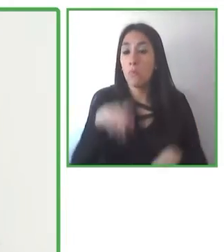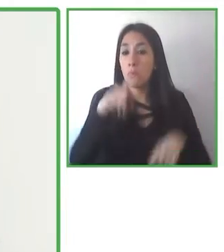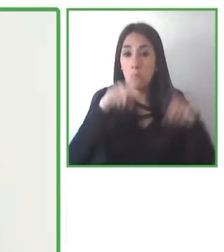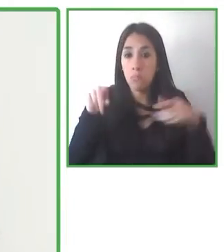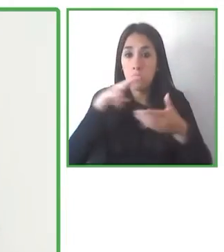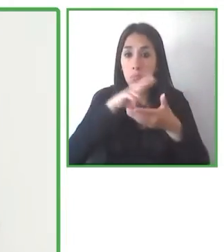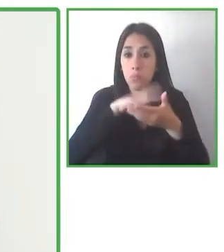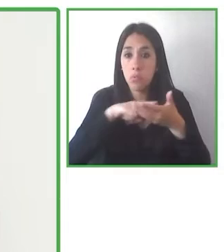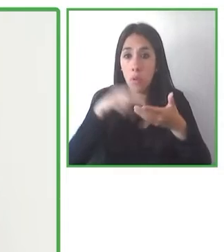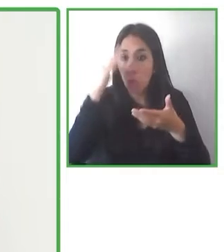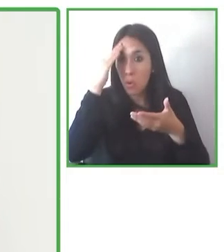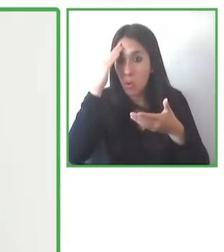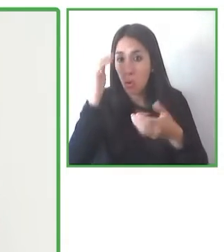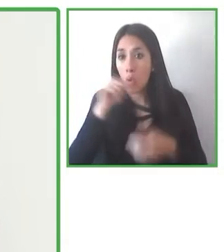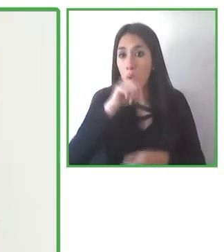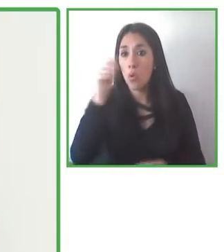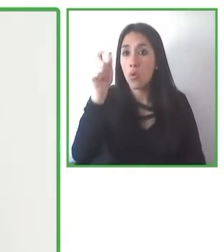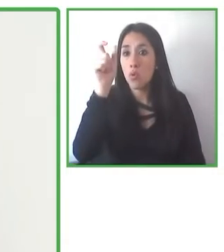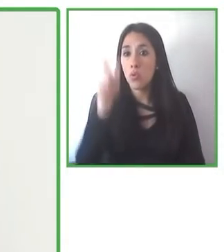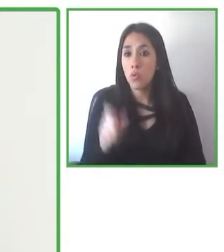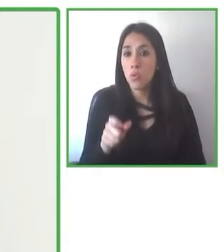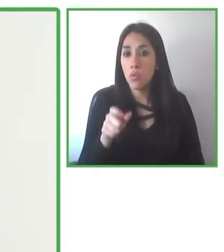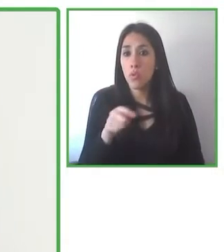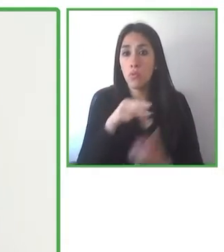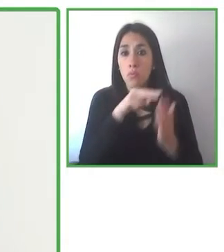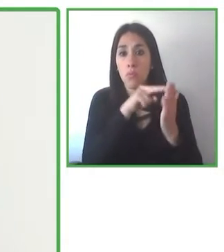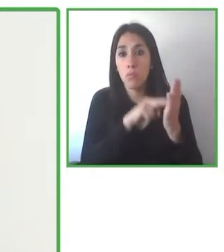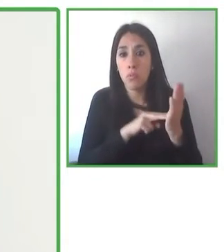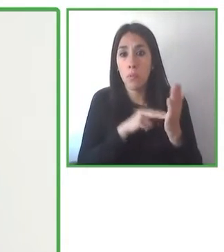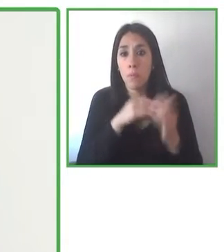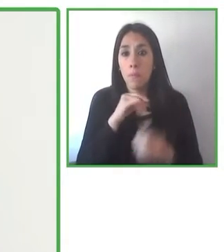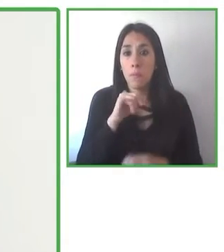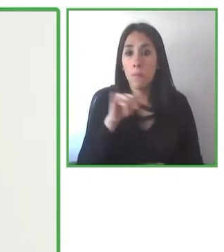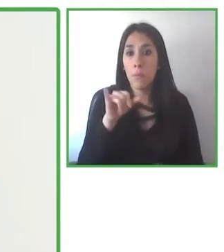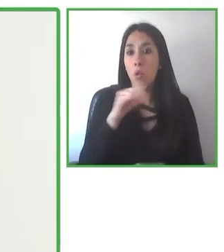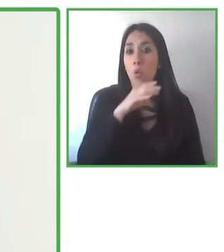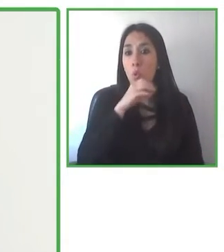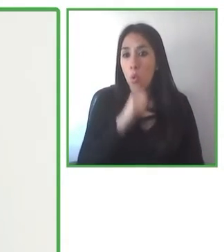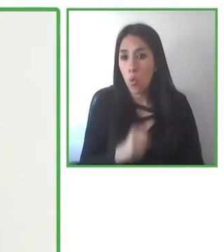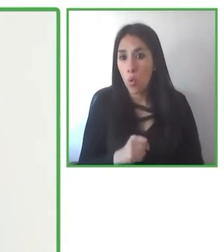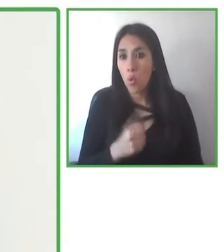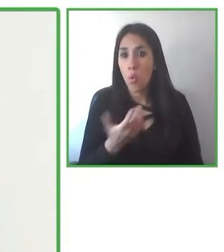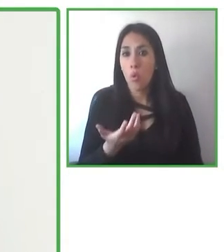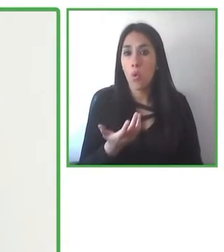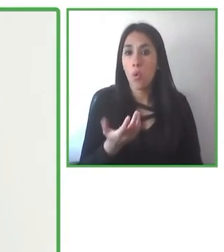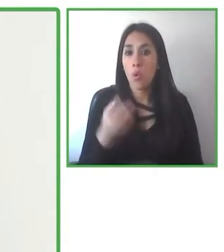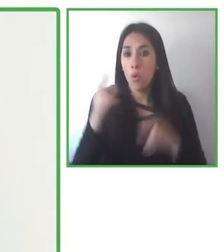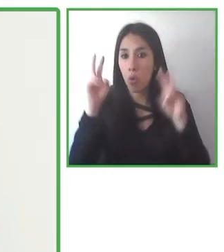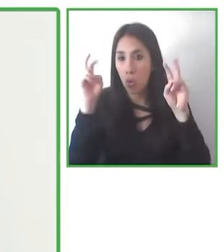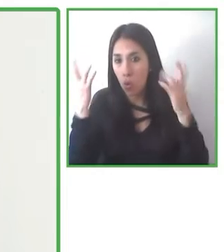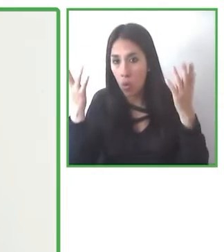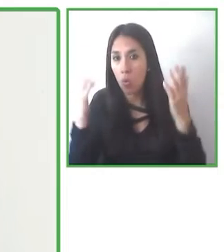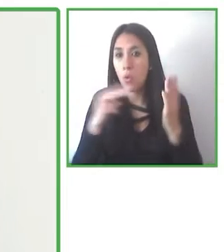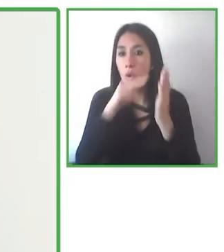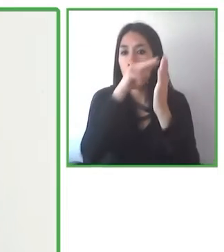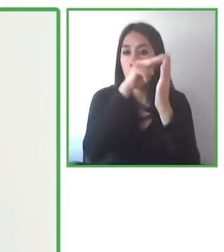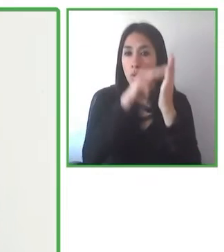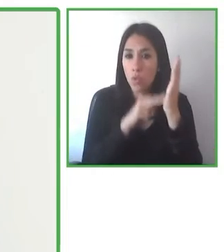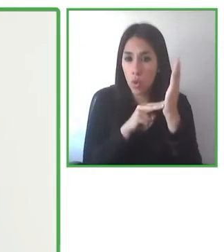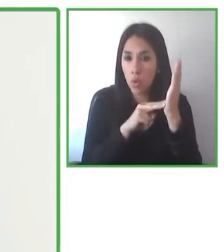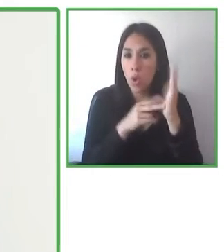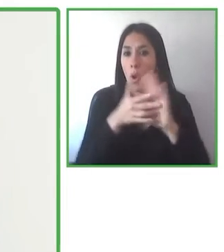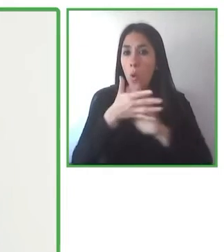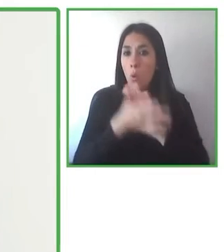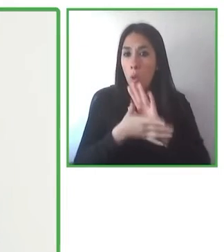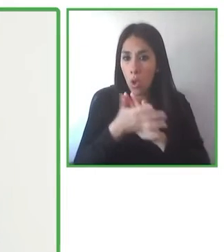La inserción en el mismo libro de la lengua de señas, la audiodescripción, la narración del texto y la lectura